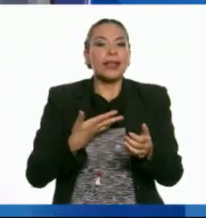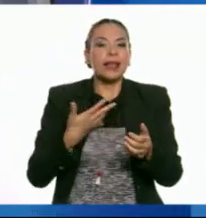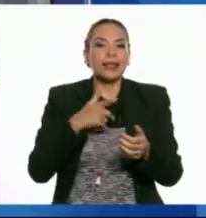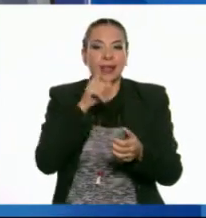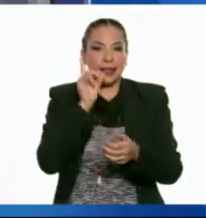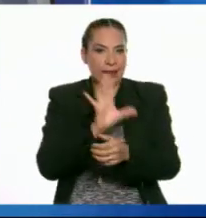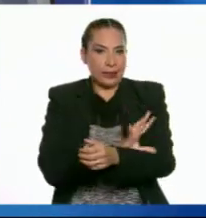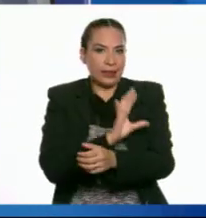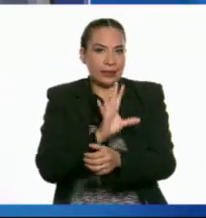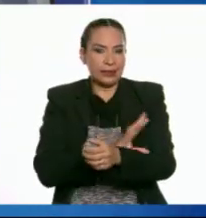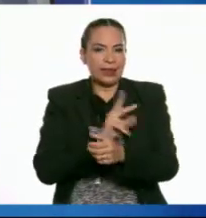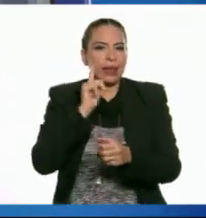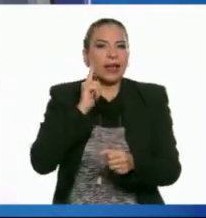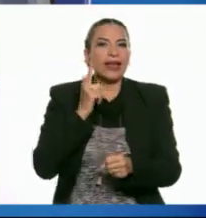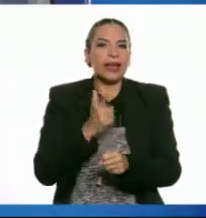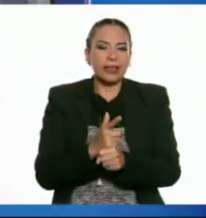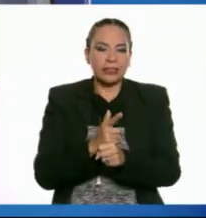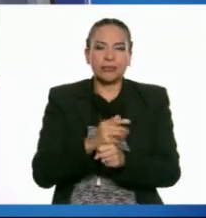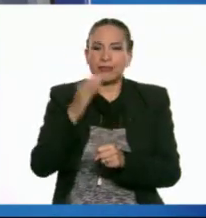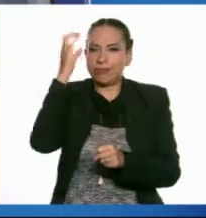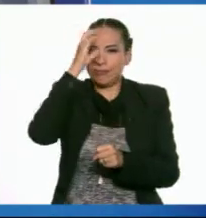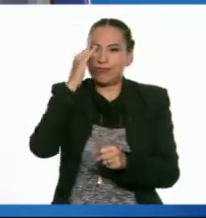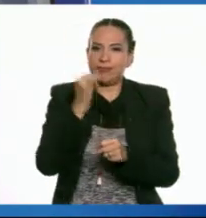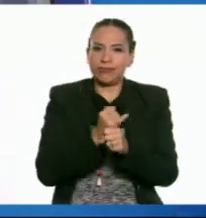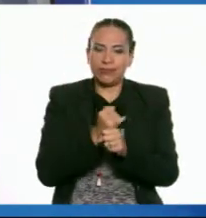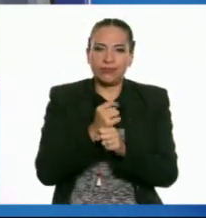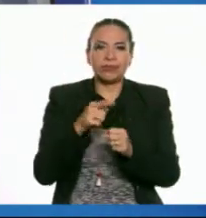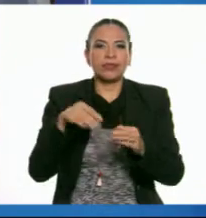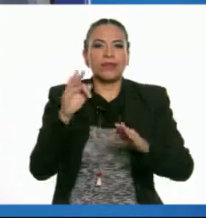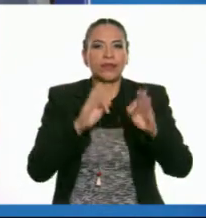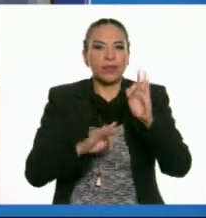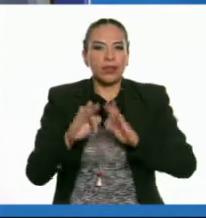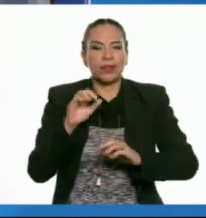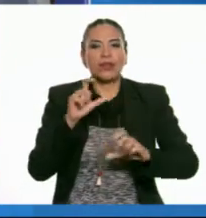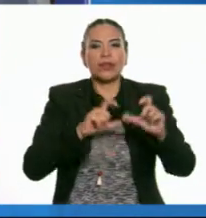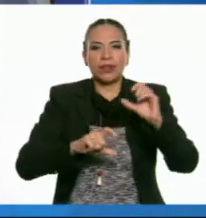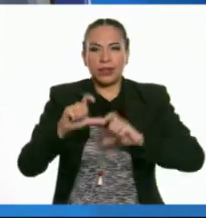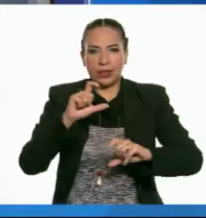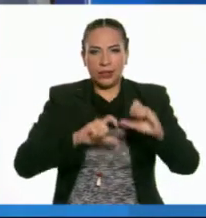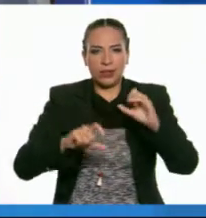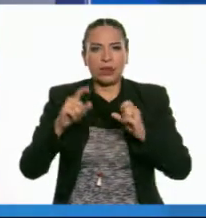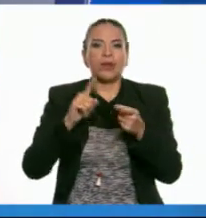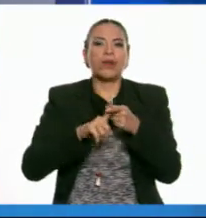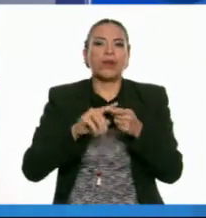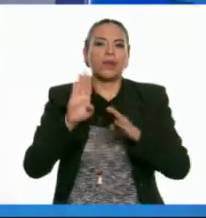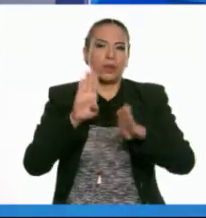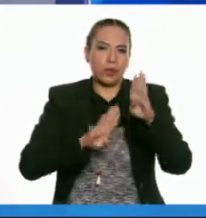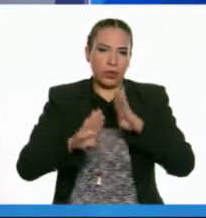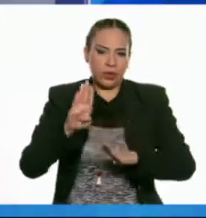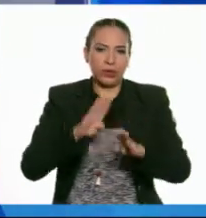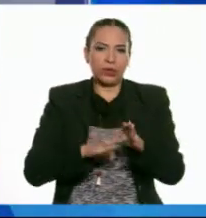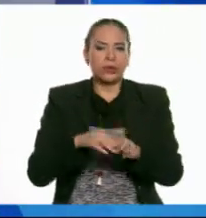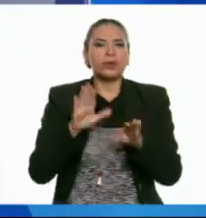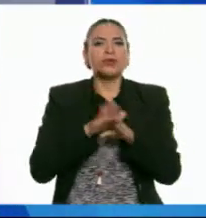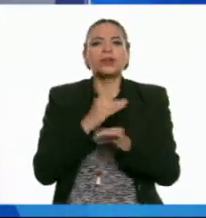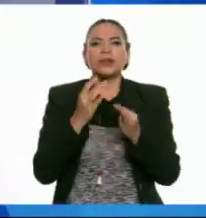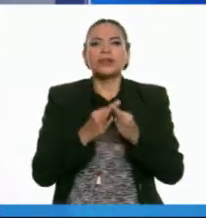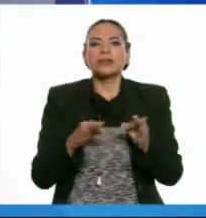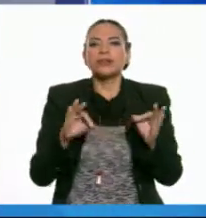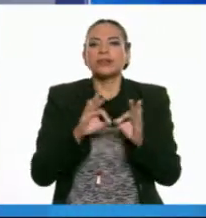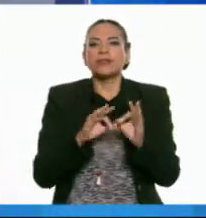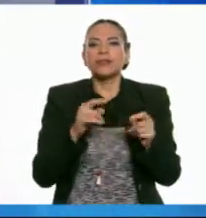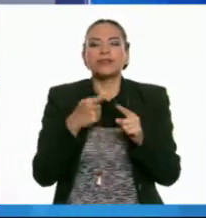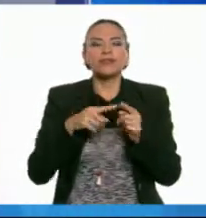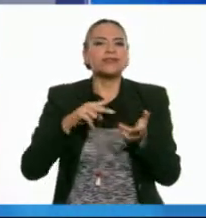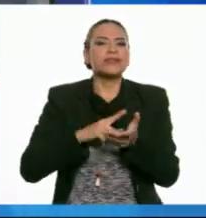de la electricidad ha sido descubierto por científicos, como los físicos, los químicos o los biólogos. ¿Por qué son importantes las